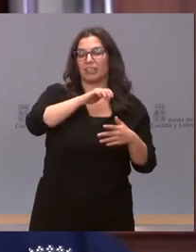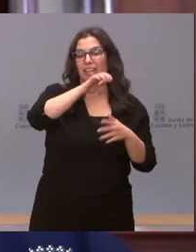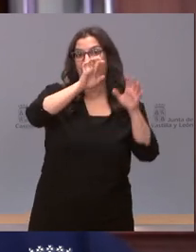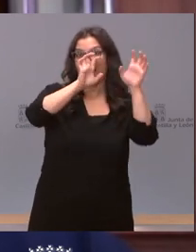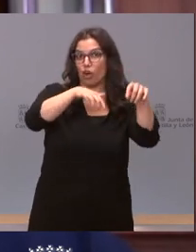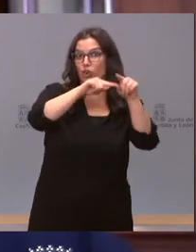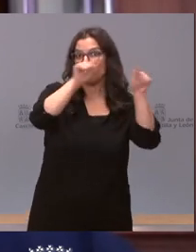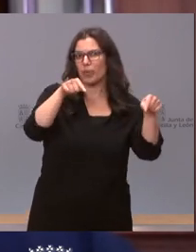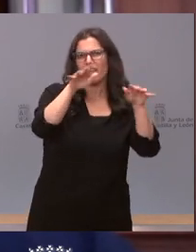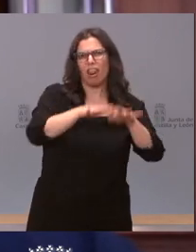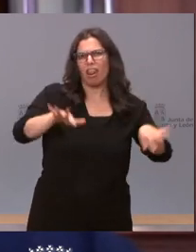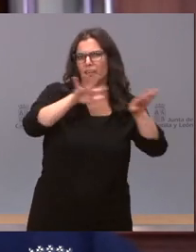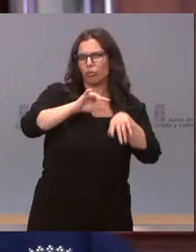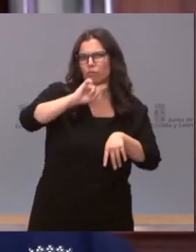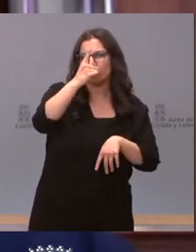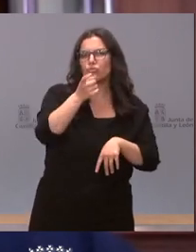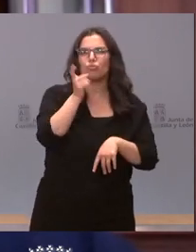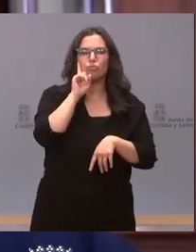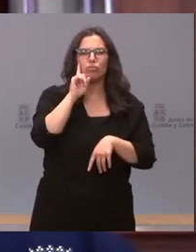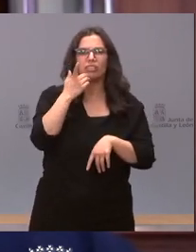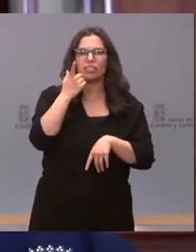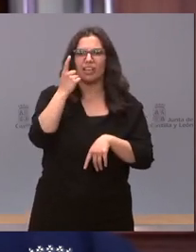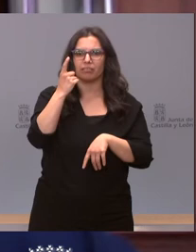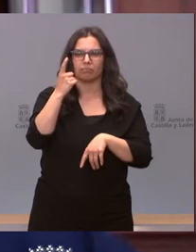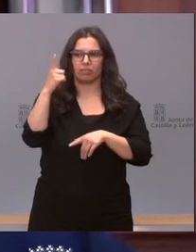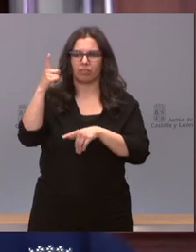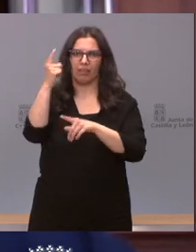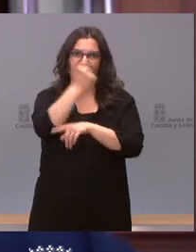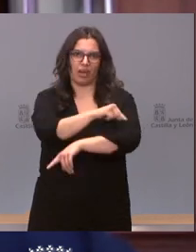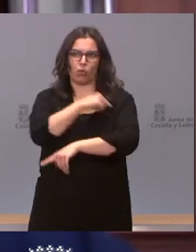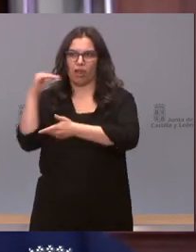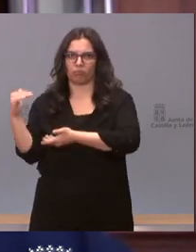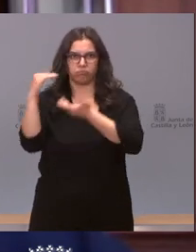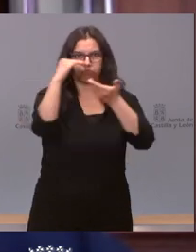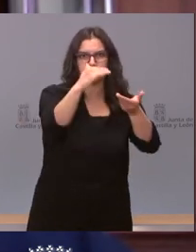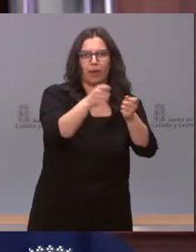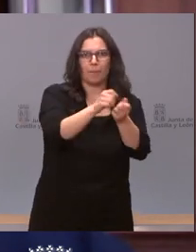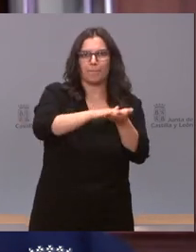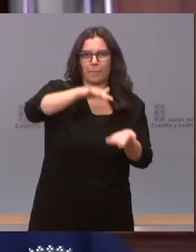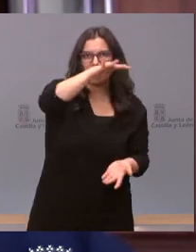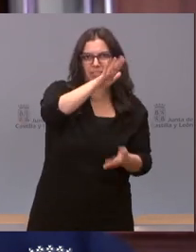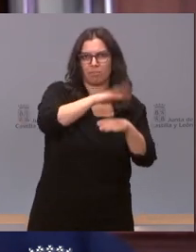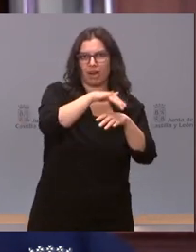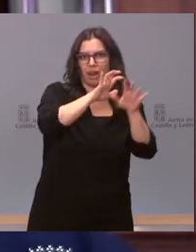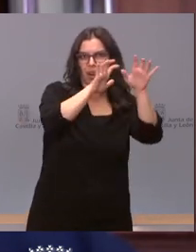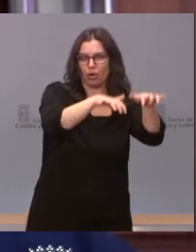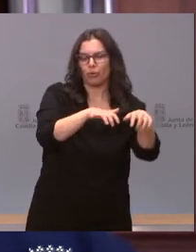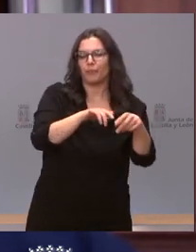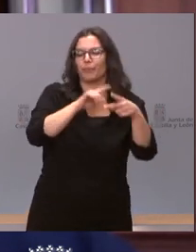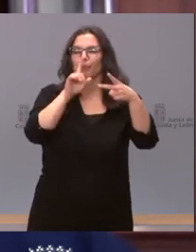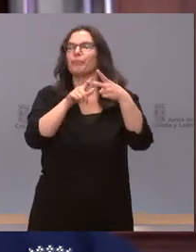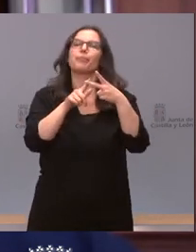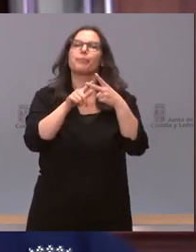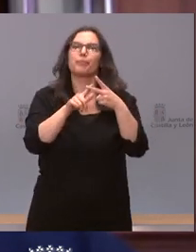no sé si se van a aumentar las vacunas que llegan hasta aquí hasta la provincia de León por continuar con las